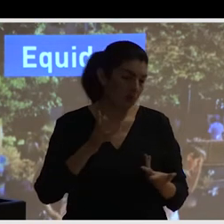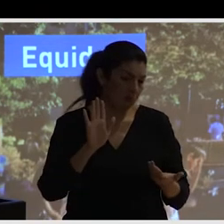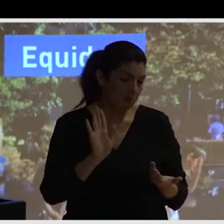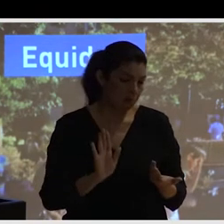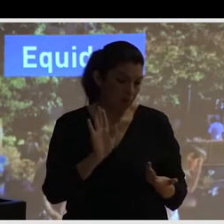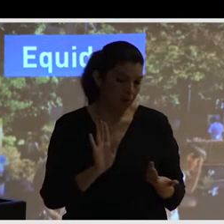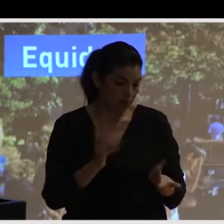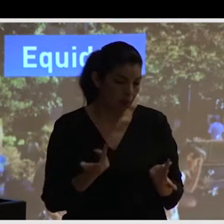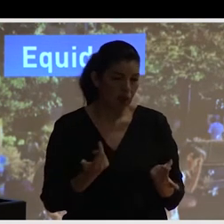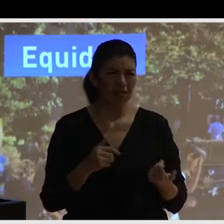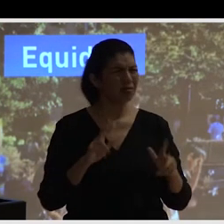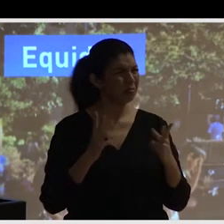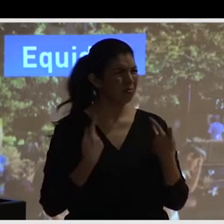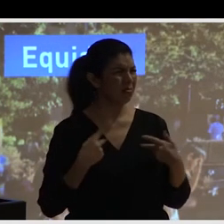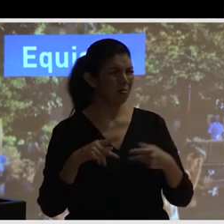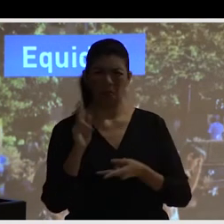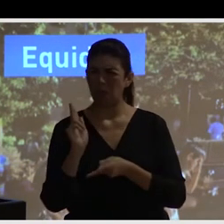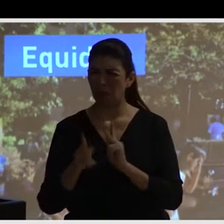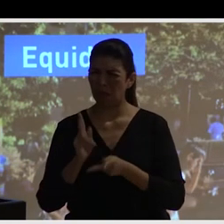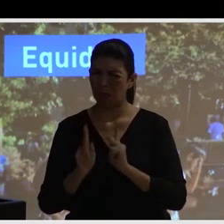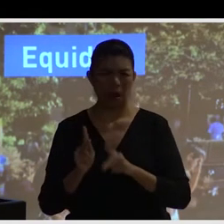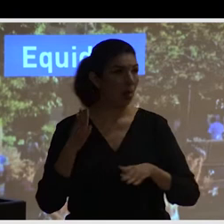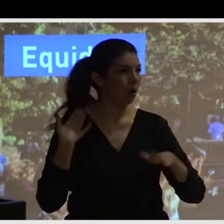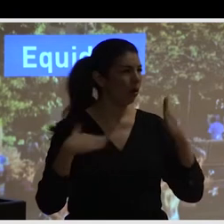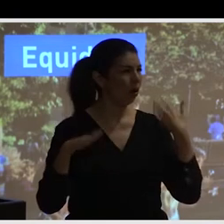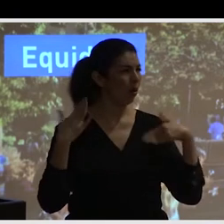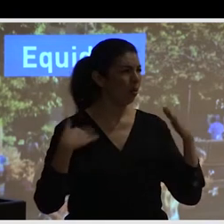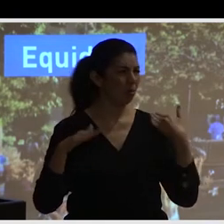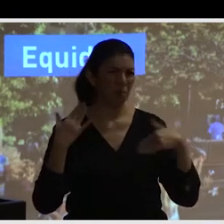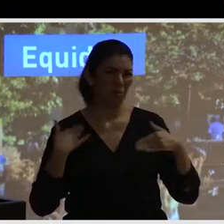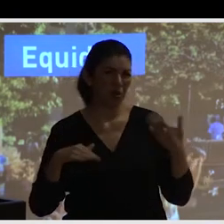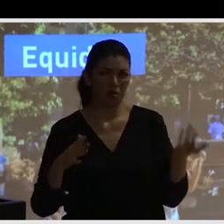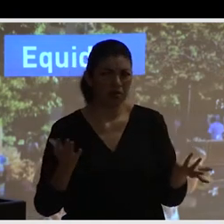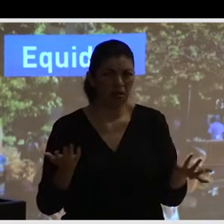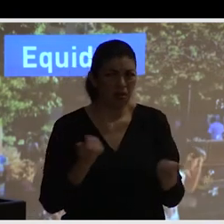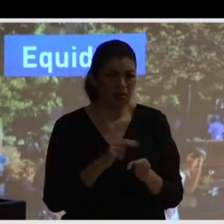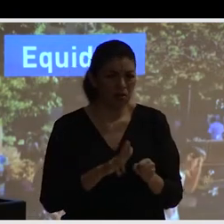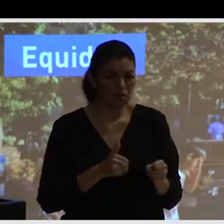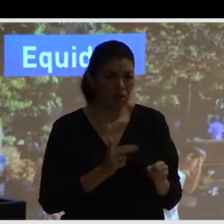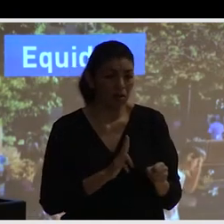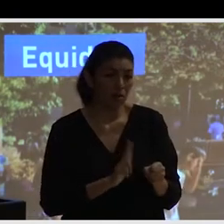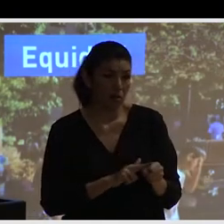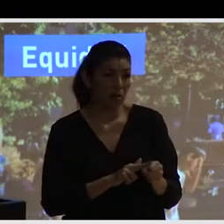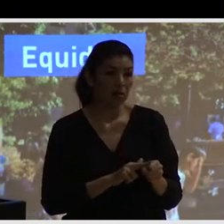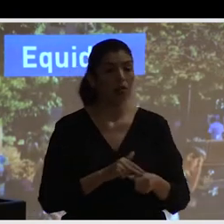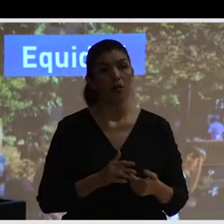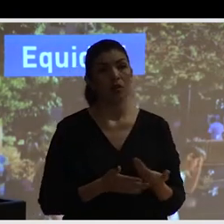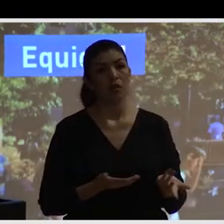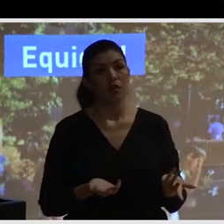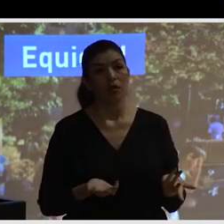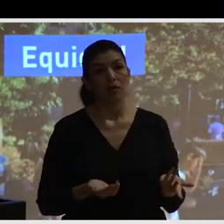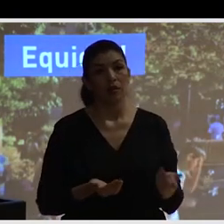nuestras rutinas, la idea de ir paseando por una calle desde la hora del trabajo a la hora del descanso,